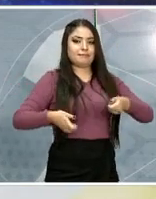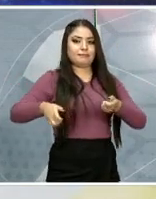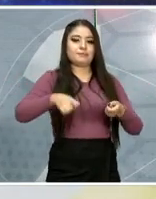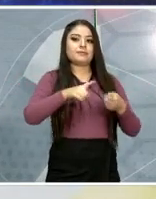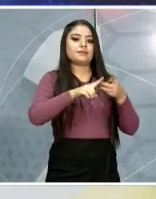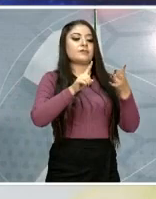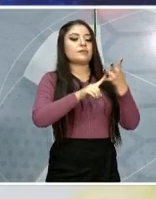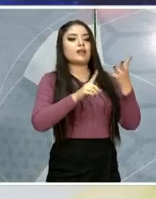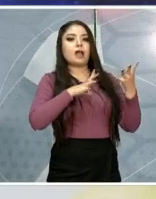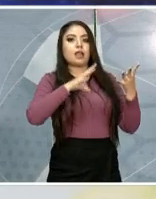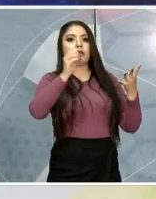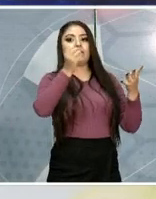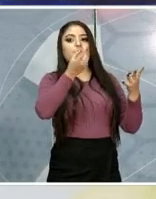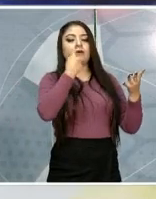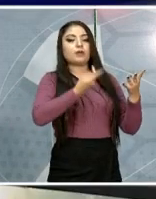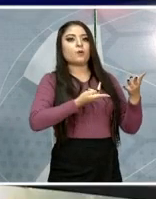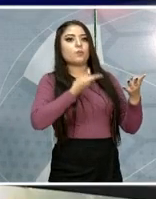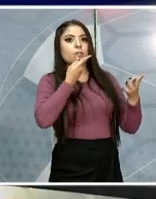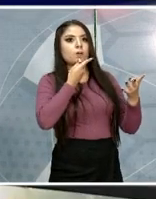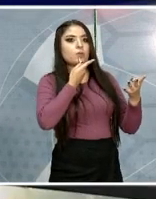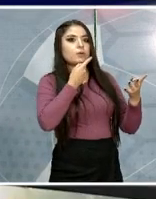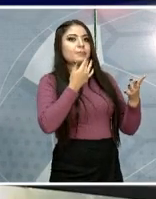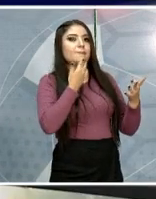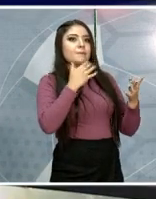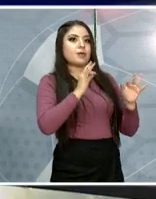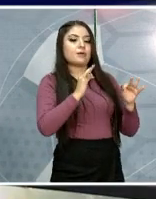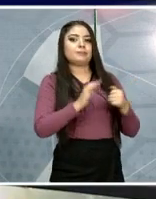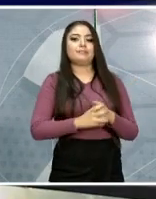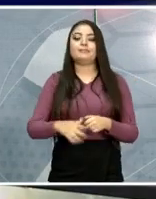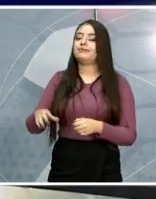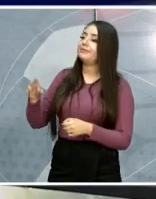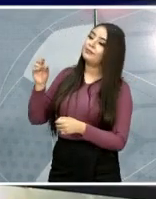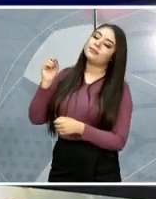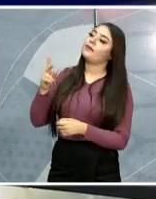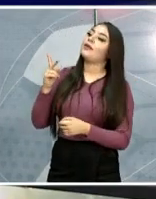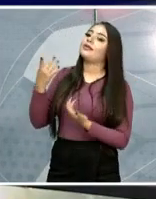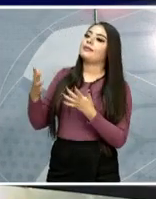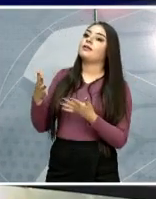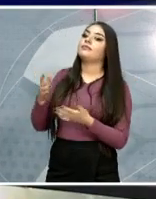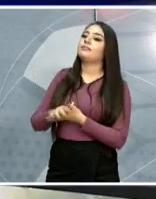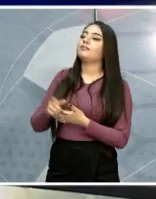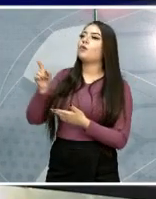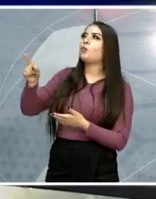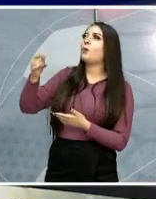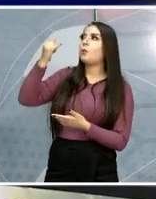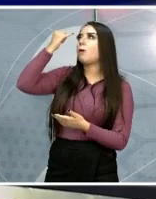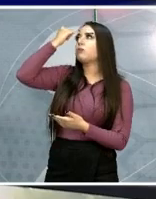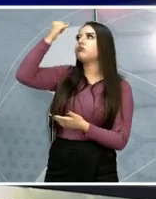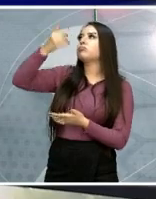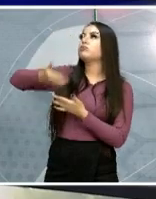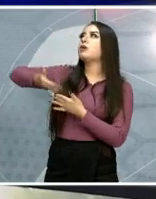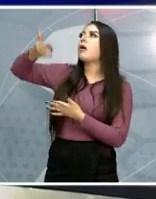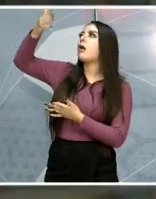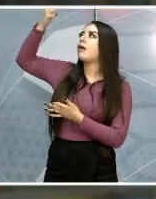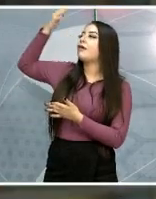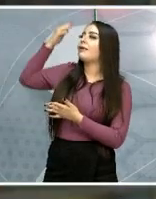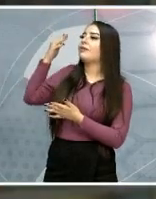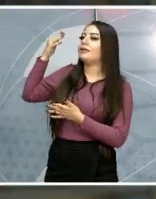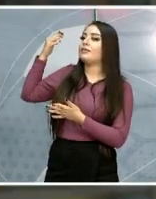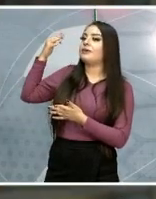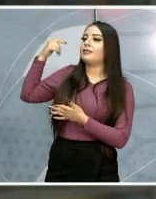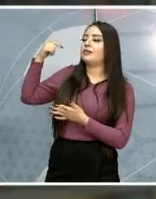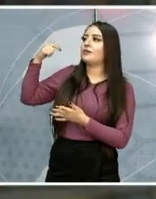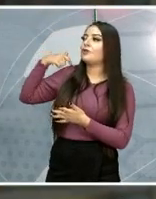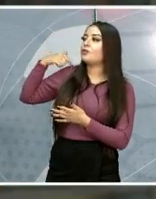clases. Ya, ¿te imaginaste en algún momento de tu vida llegar a concursar en